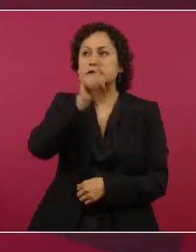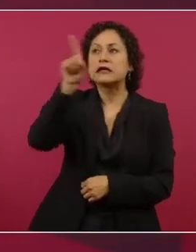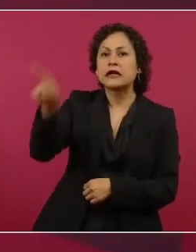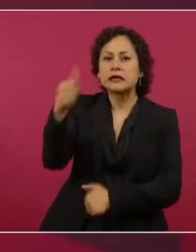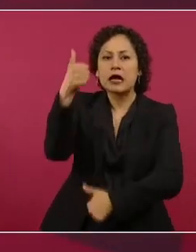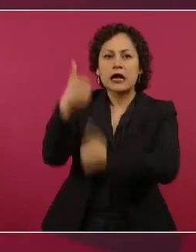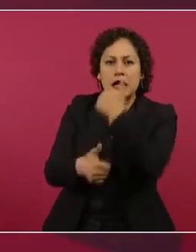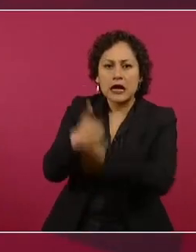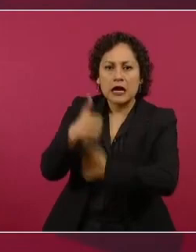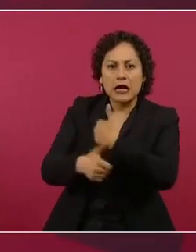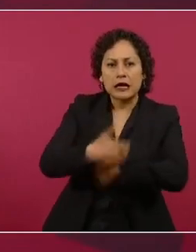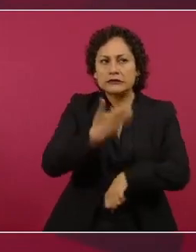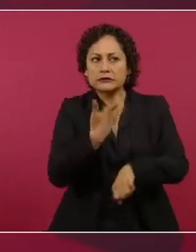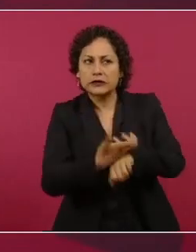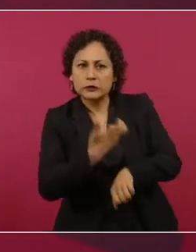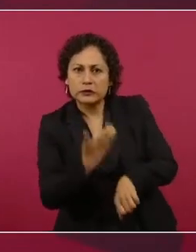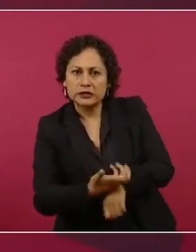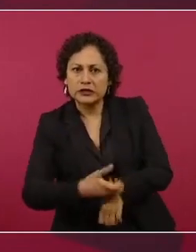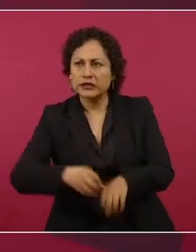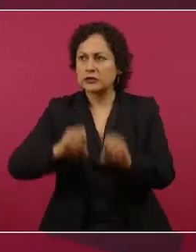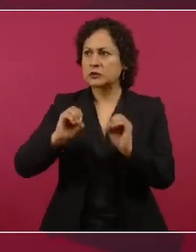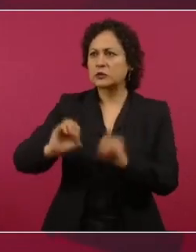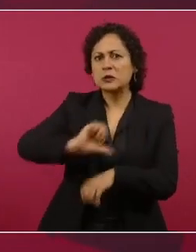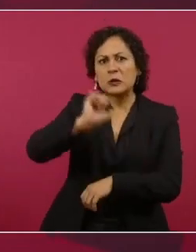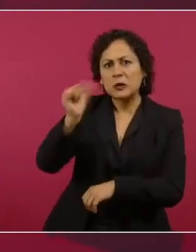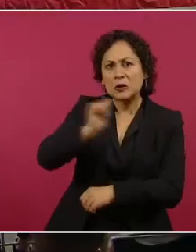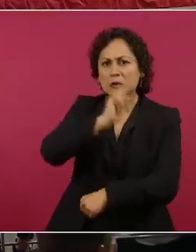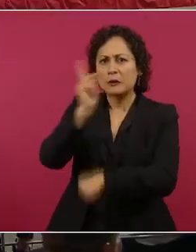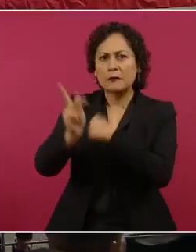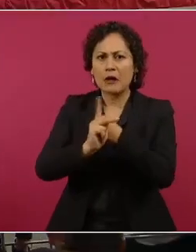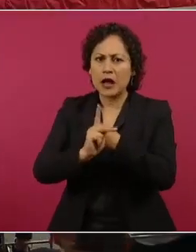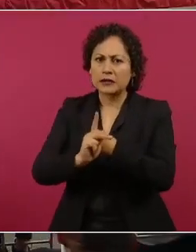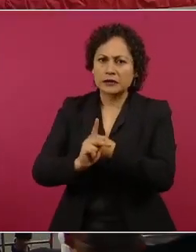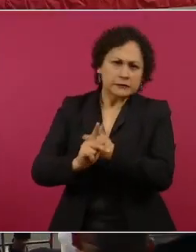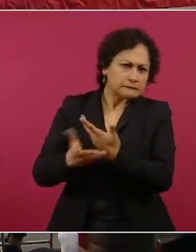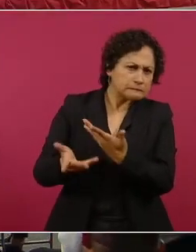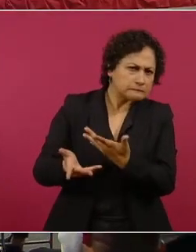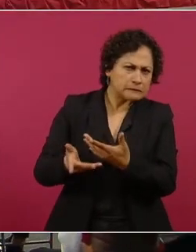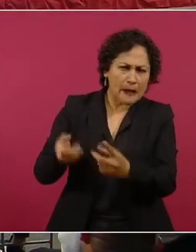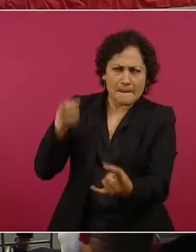despachen, lo que puedan. Así fue, muchachos.